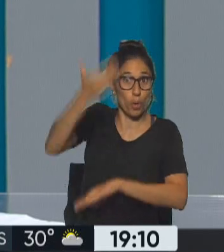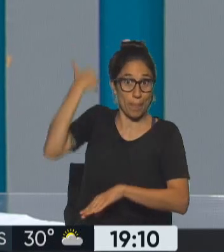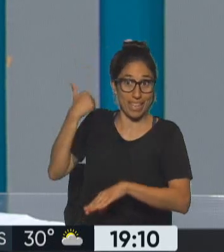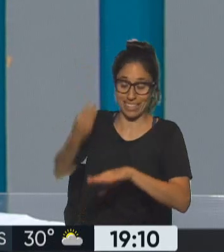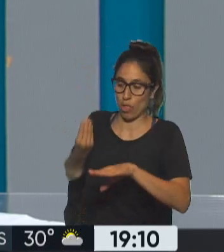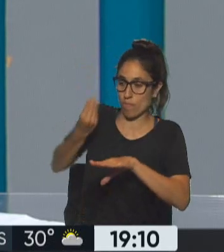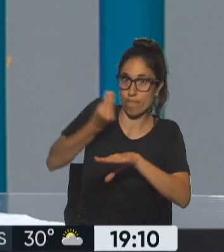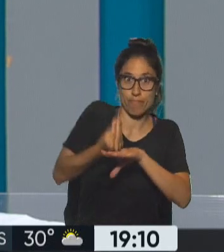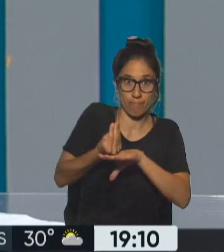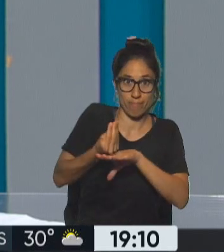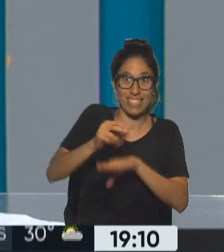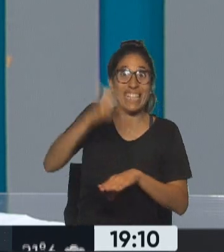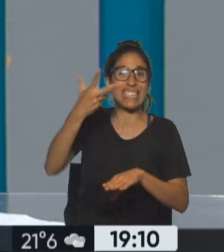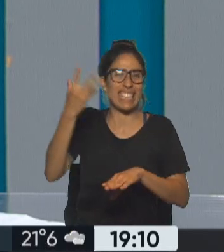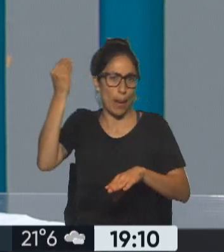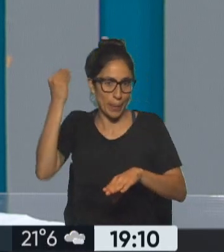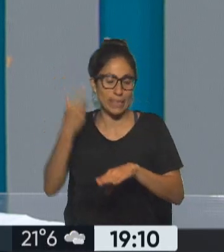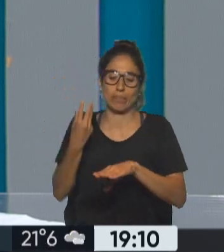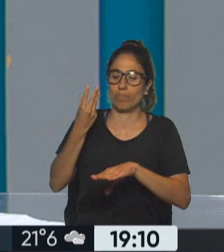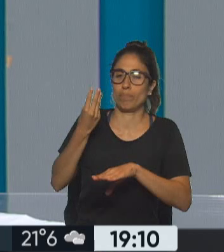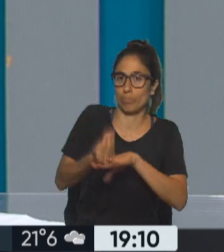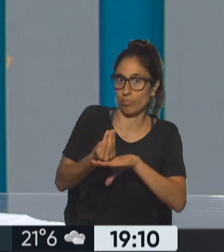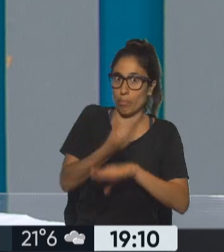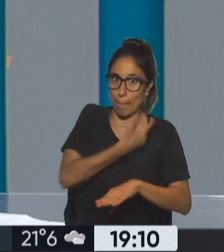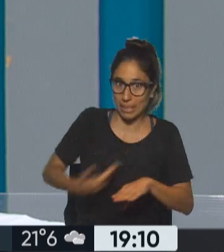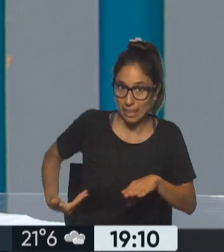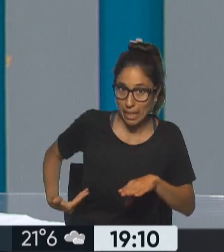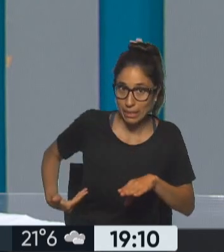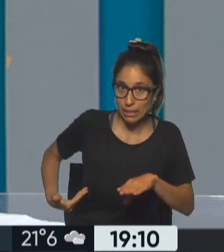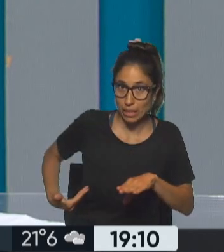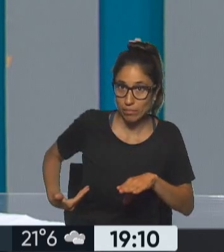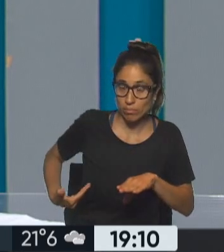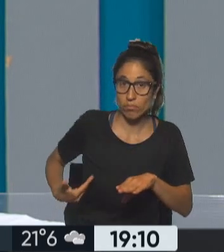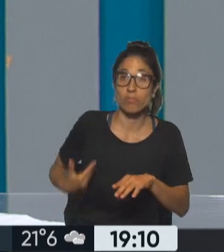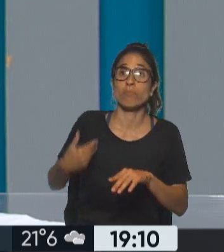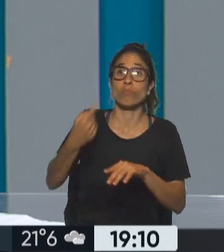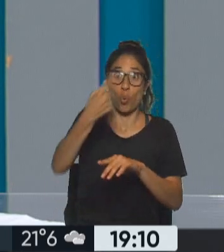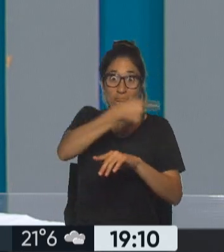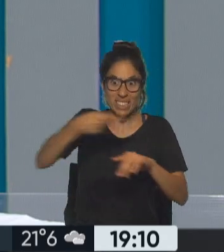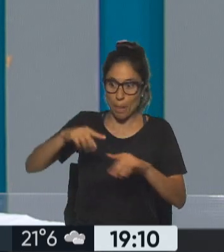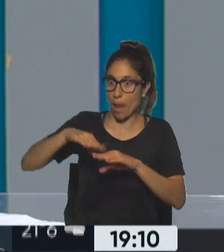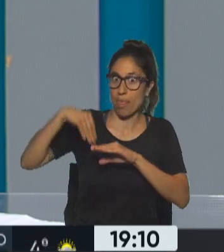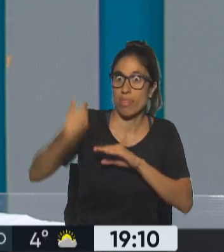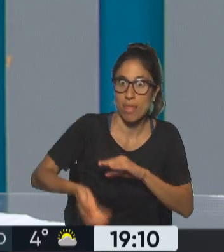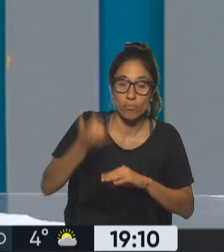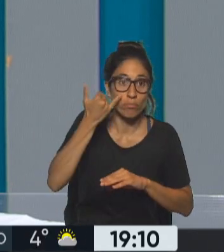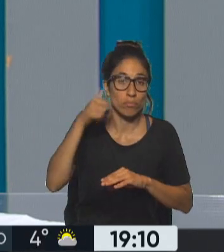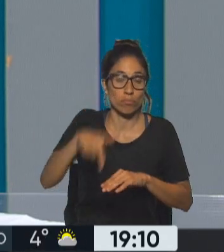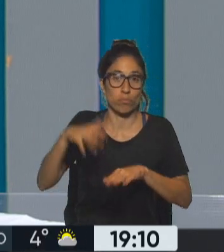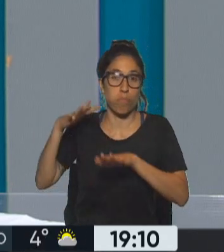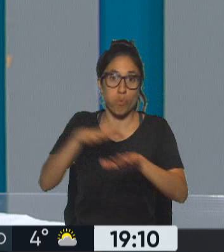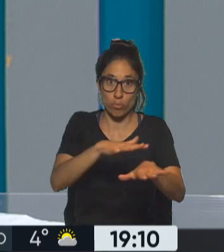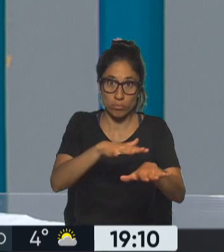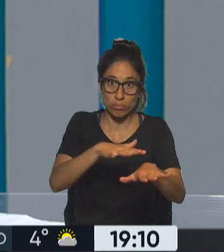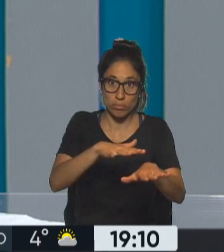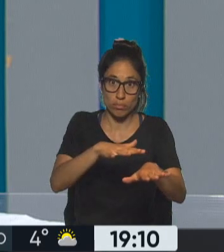la sorpresa si se quiere es que la fecha que eligieron fue hoy porque además hay que recordar que Jair Bolsonaro no está en Brasil Jair Bolsonaro está